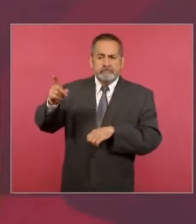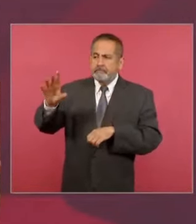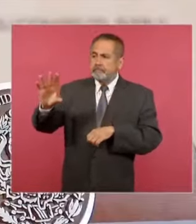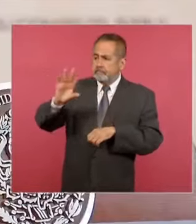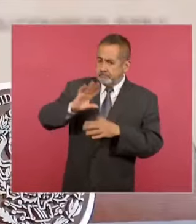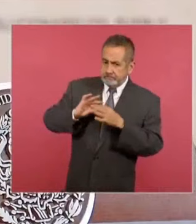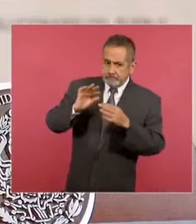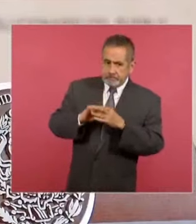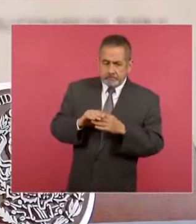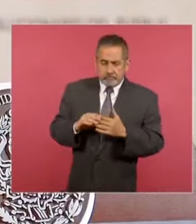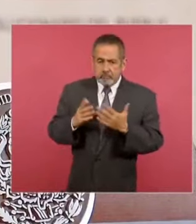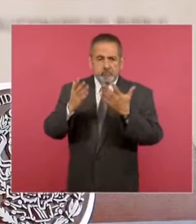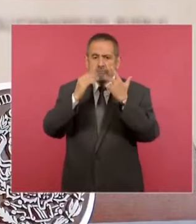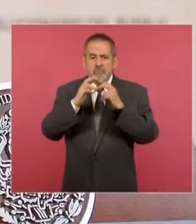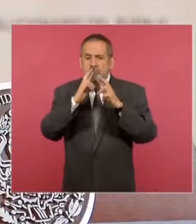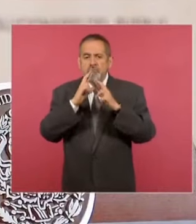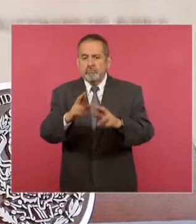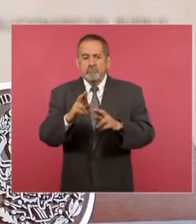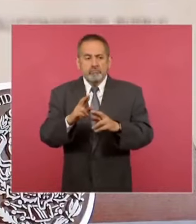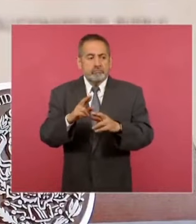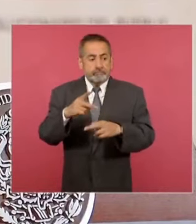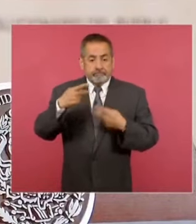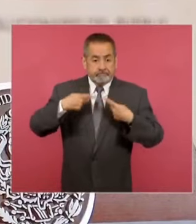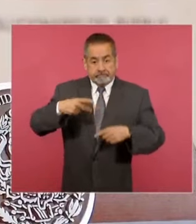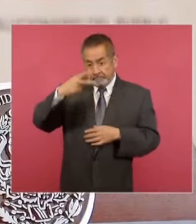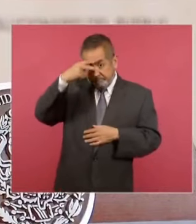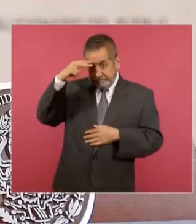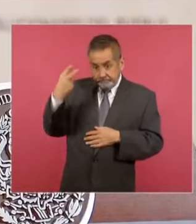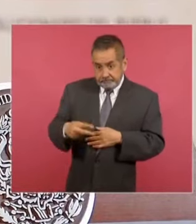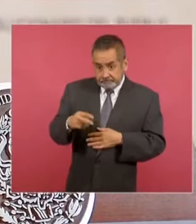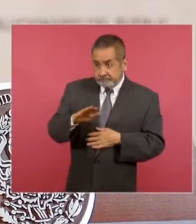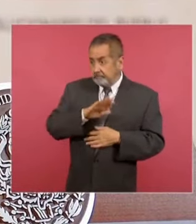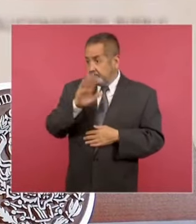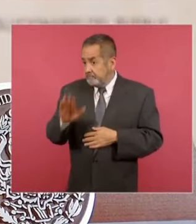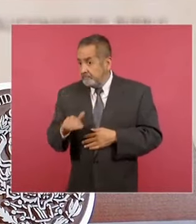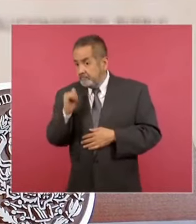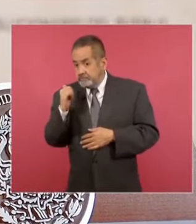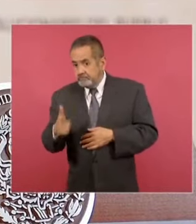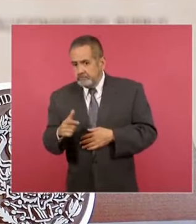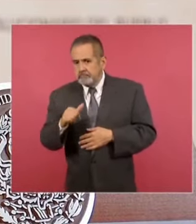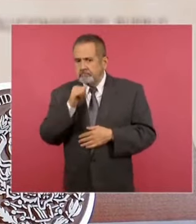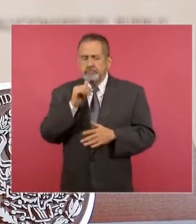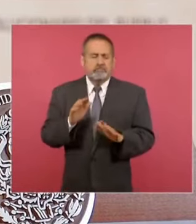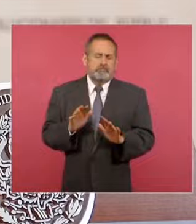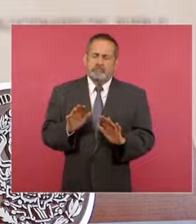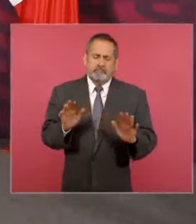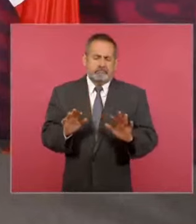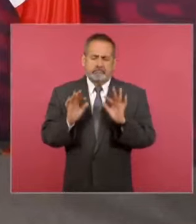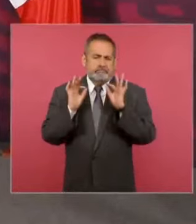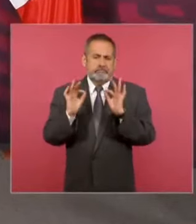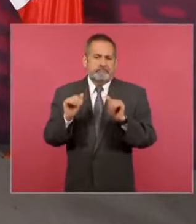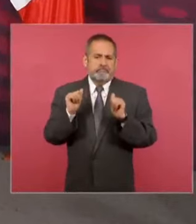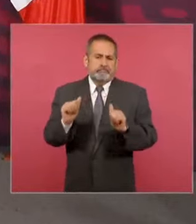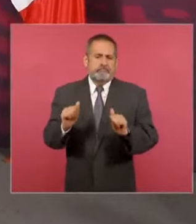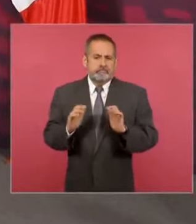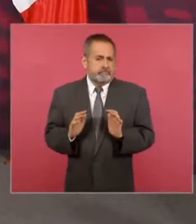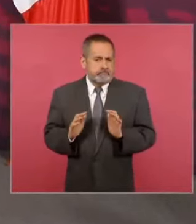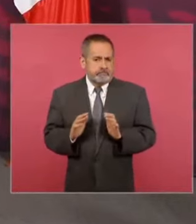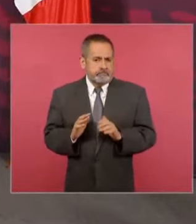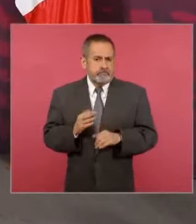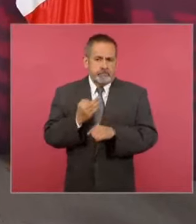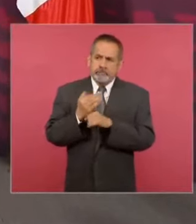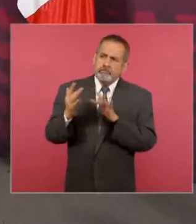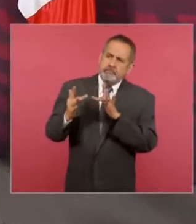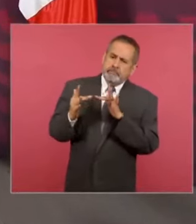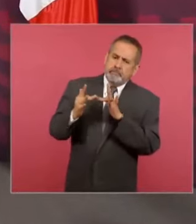reportado, no hay reporte a la fecha de personas mexicanas afectadas y bueno, se está en